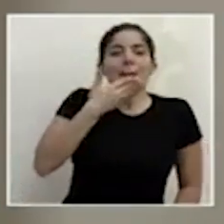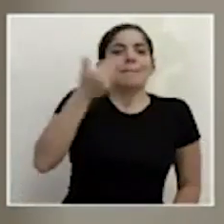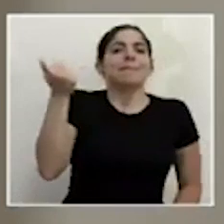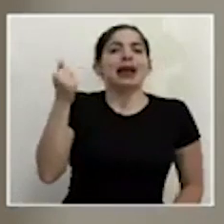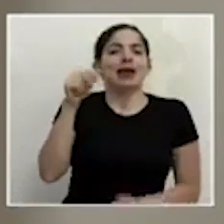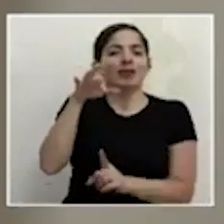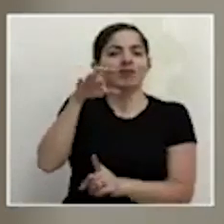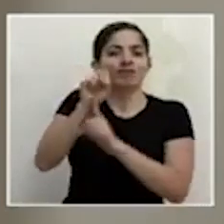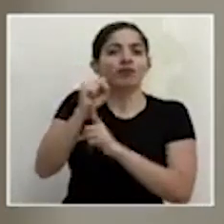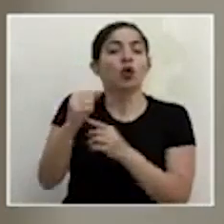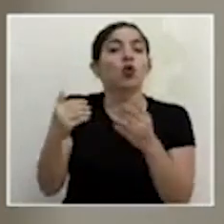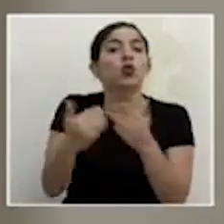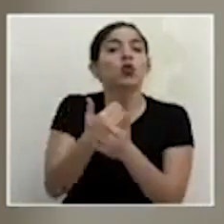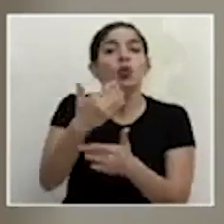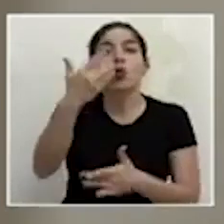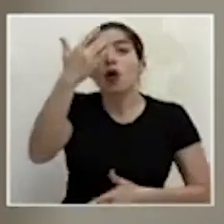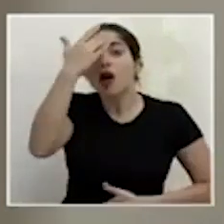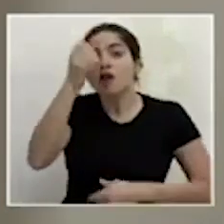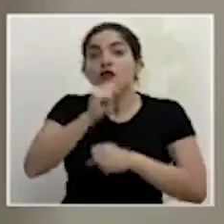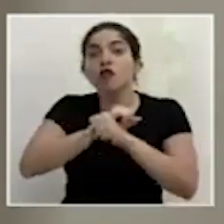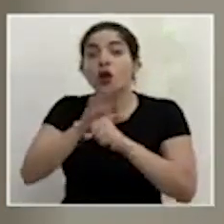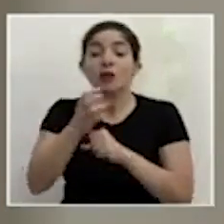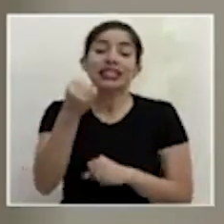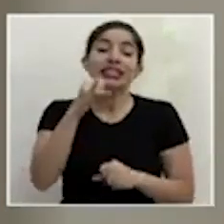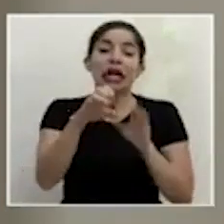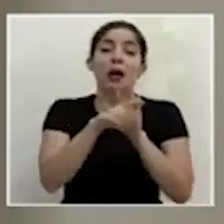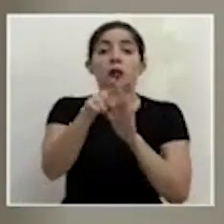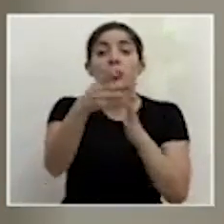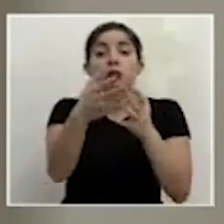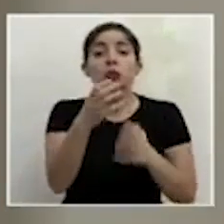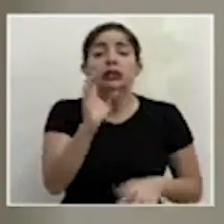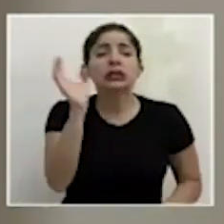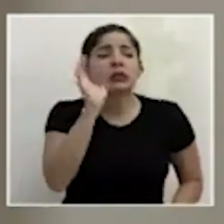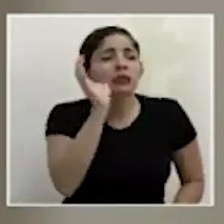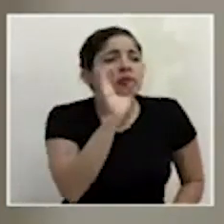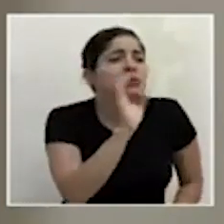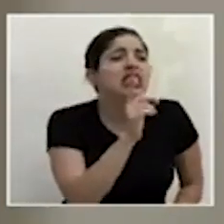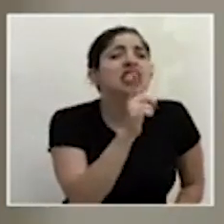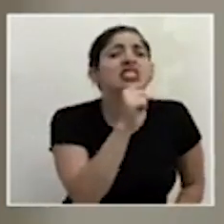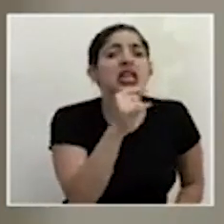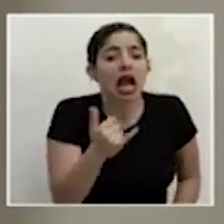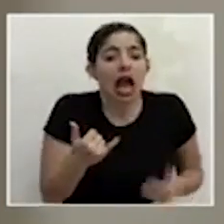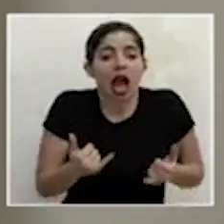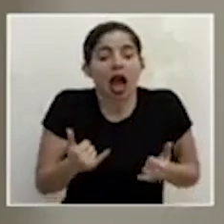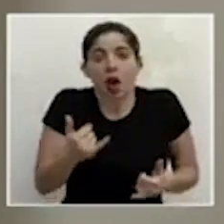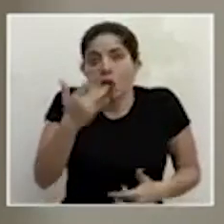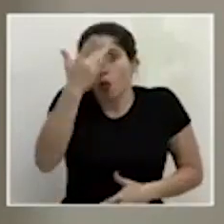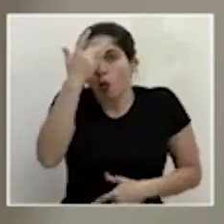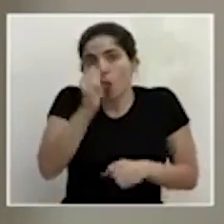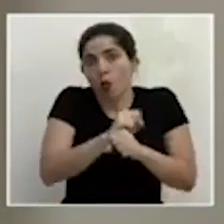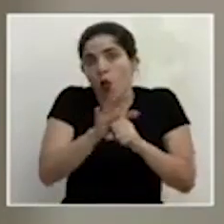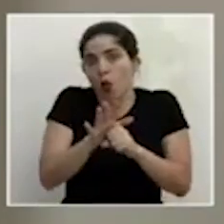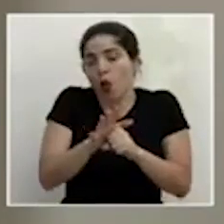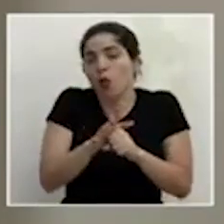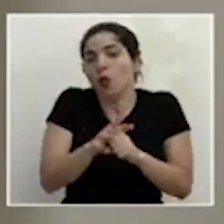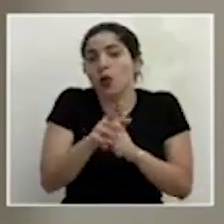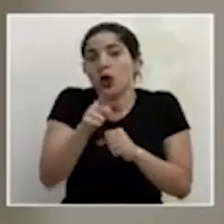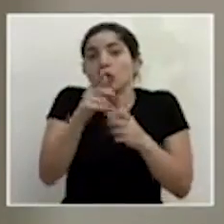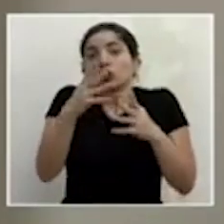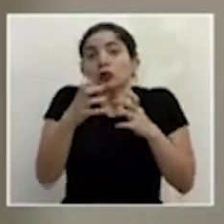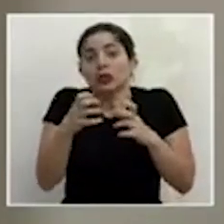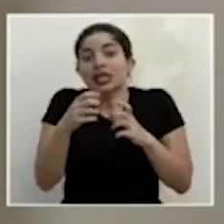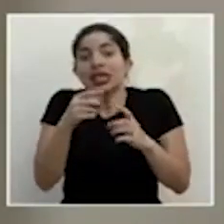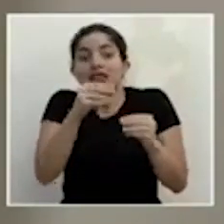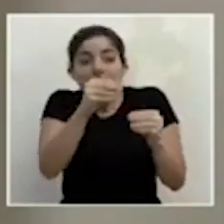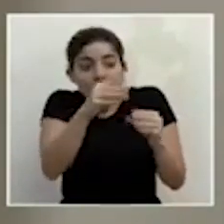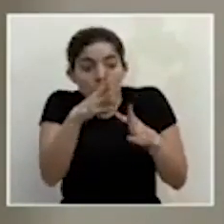identificar casos nuevos activos o sea si usted quiere identificar un caso activo y quiere actuar sobre